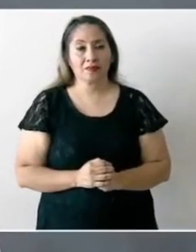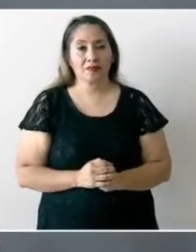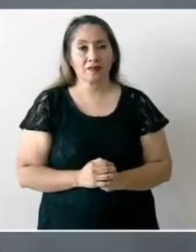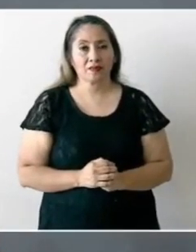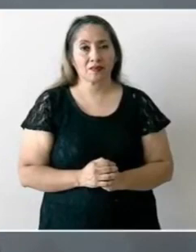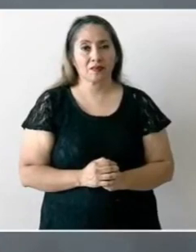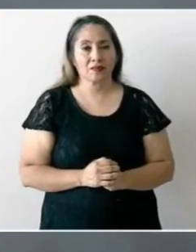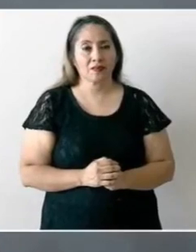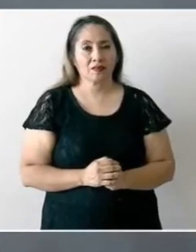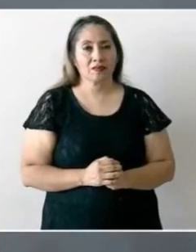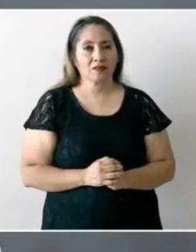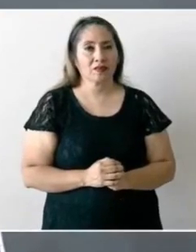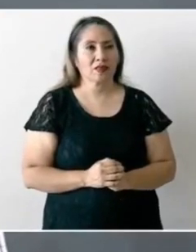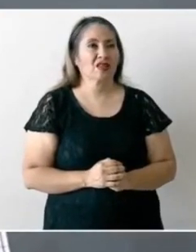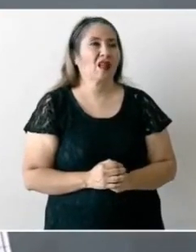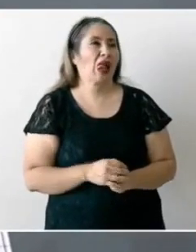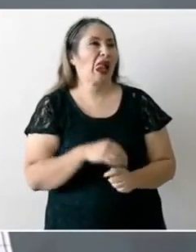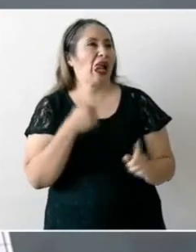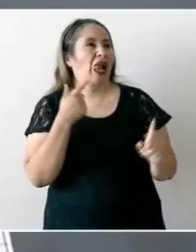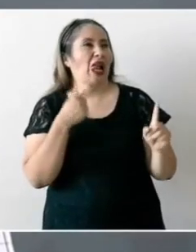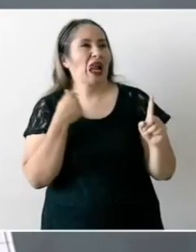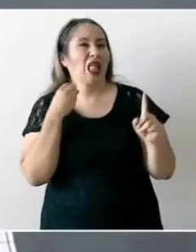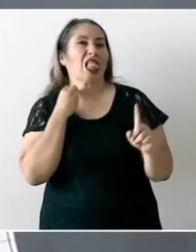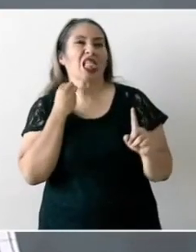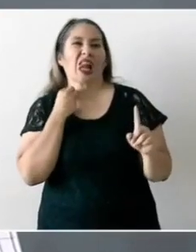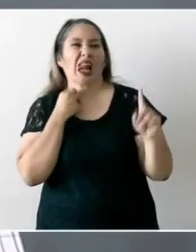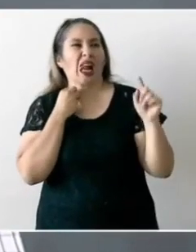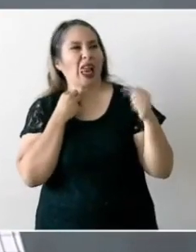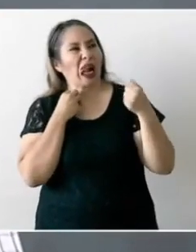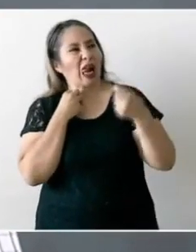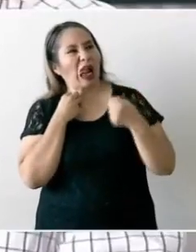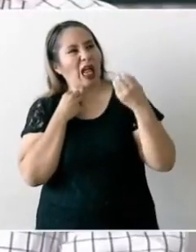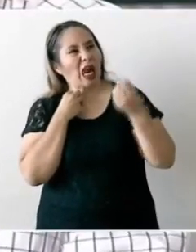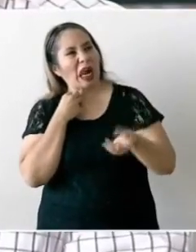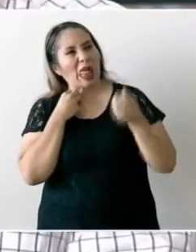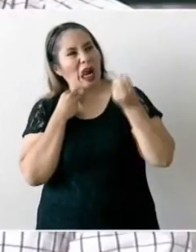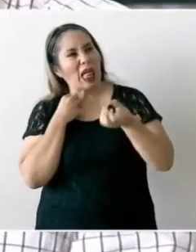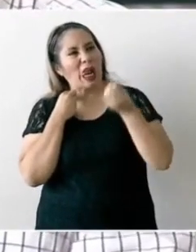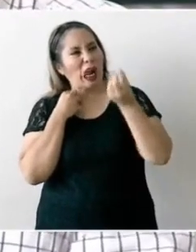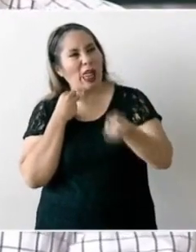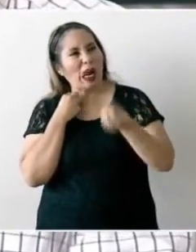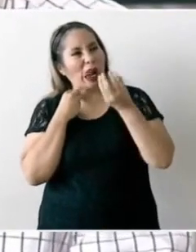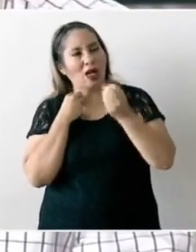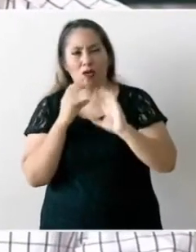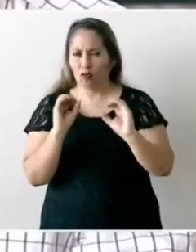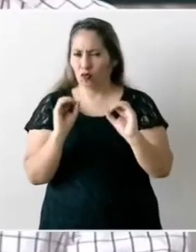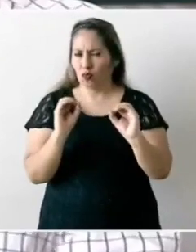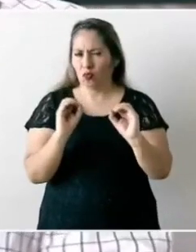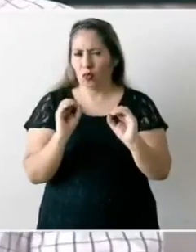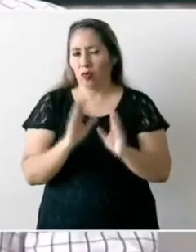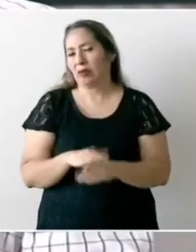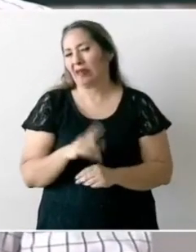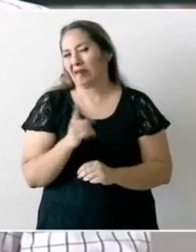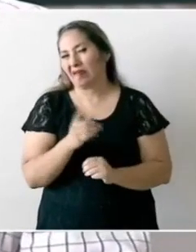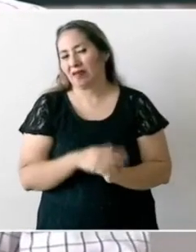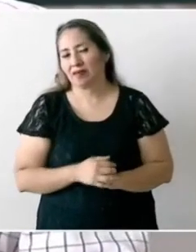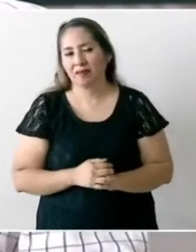dedicada a la politiquería y en todo esto hay mucha hipocresía también